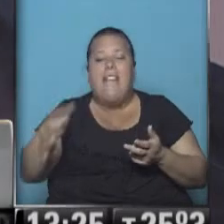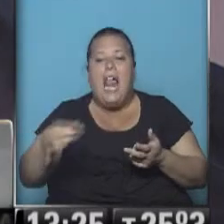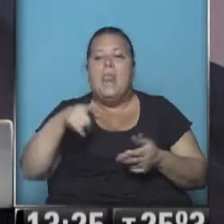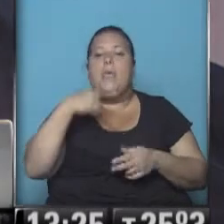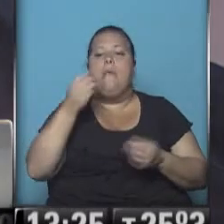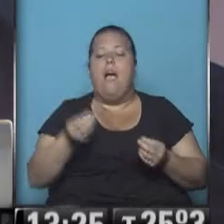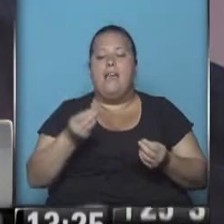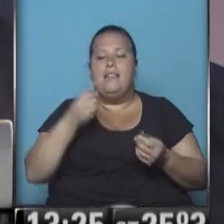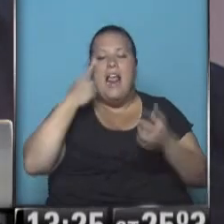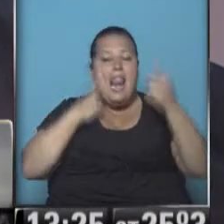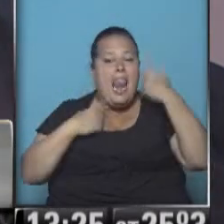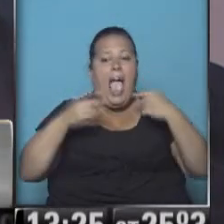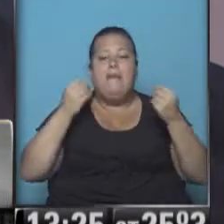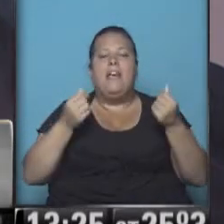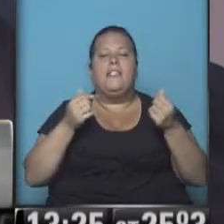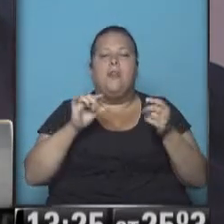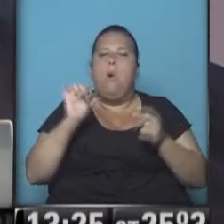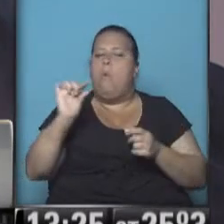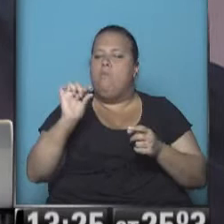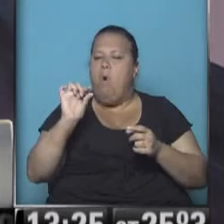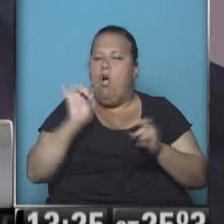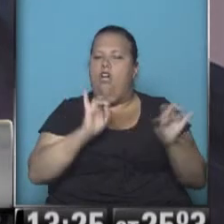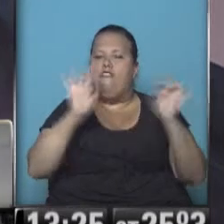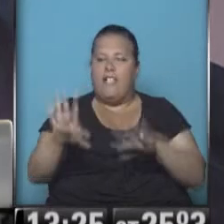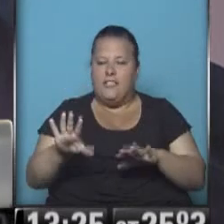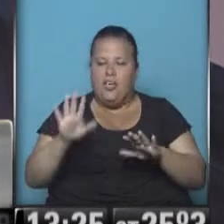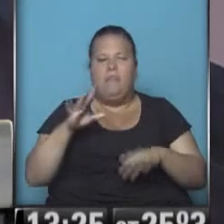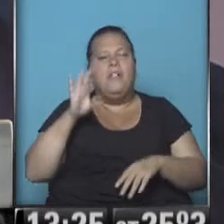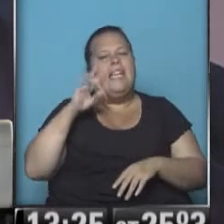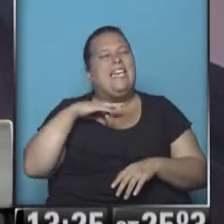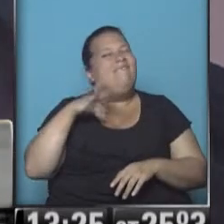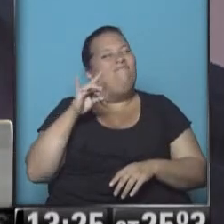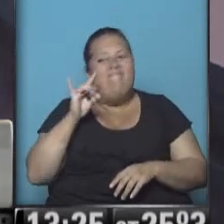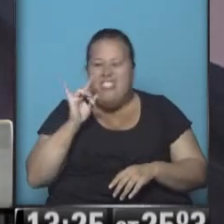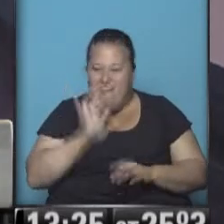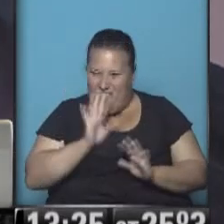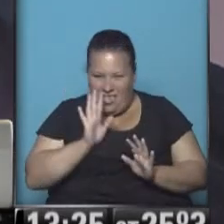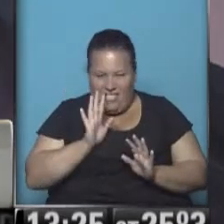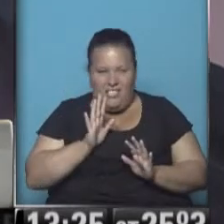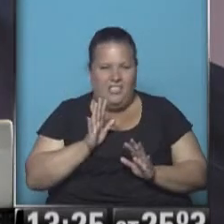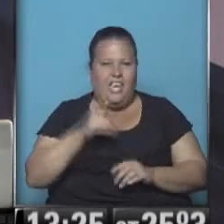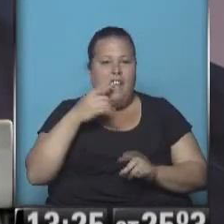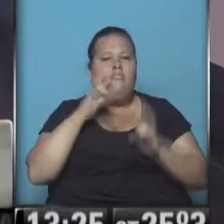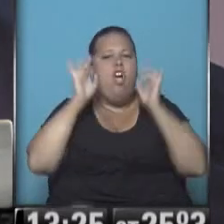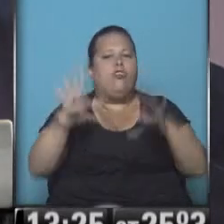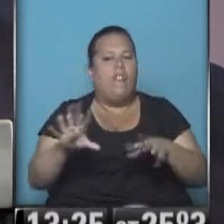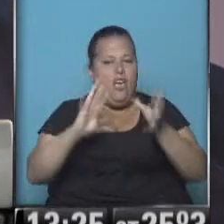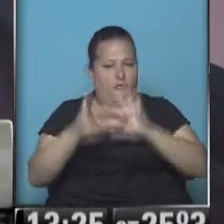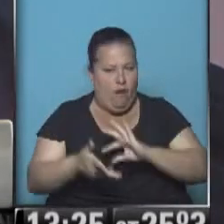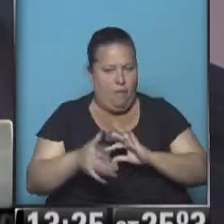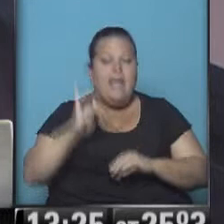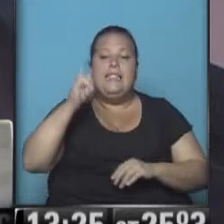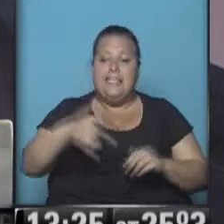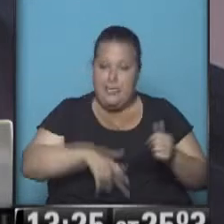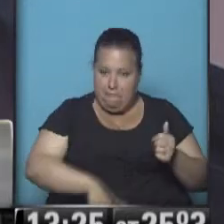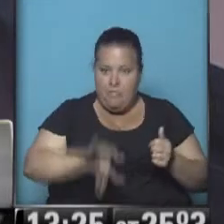se sabe, las salivas y las lágrimas es que tienen poca carga viral y que es muy improbable el contagio por esta vía. Si por la